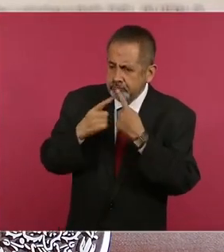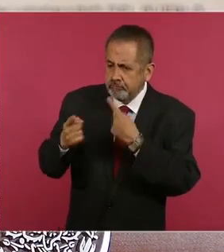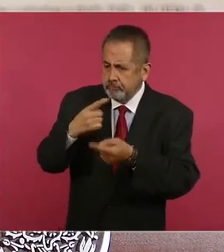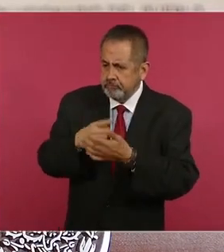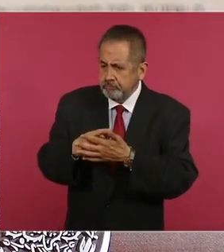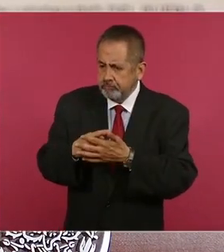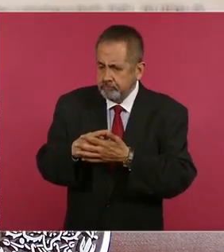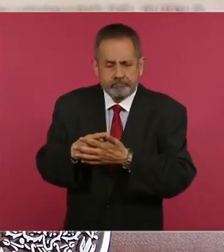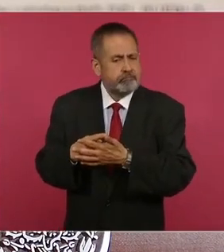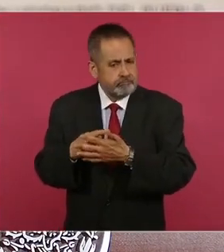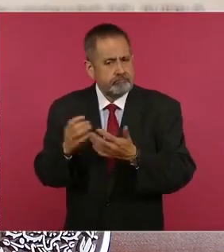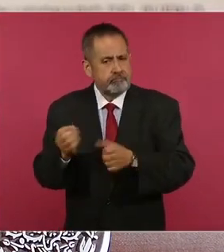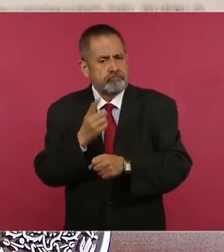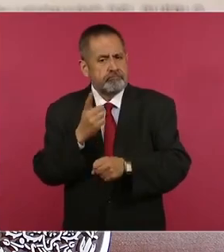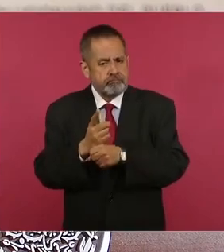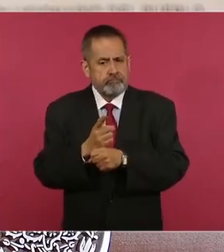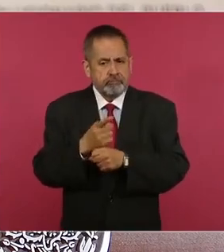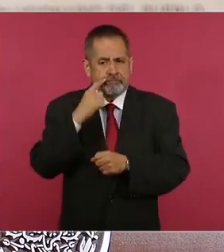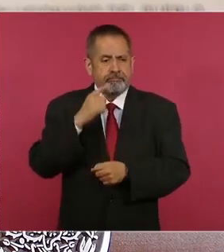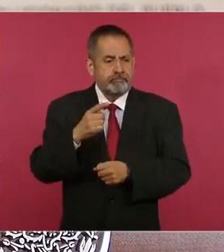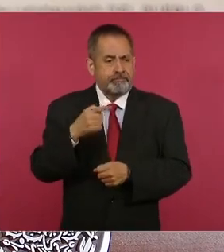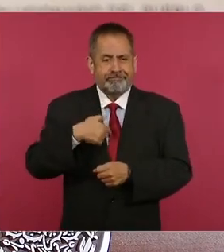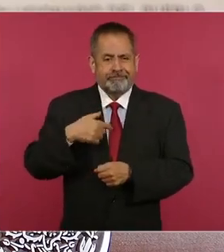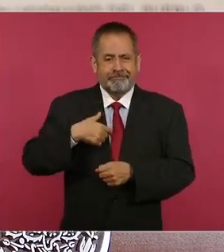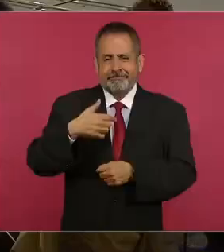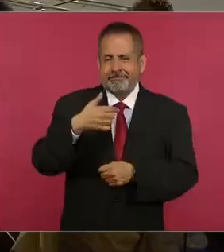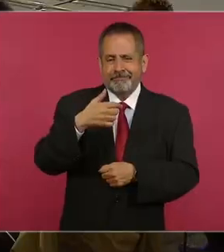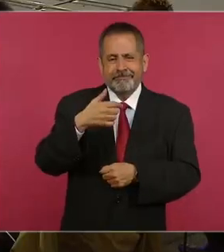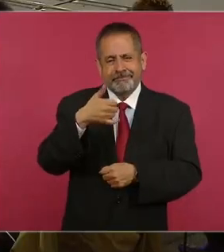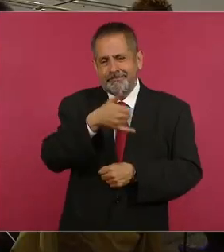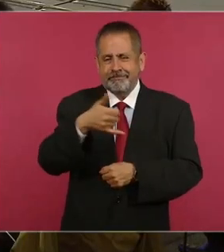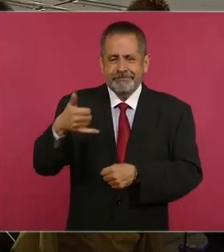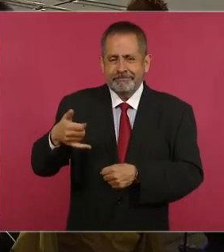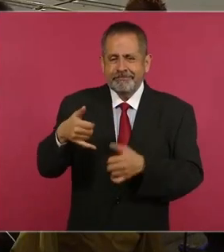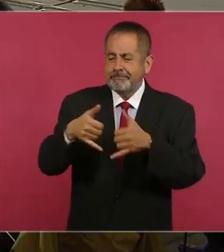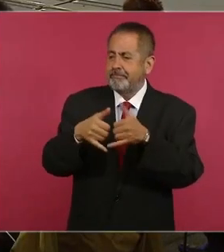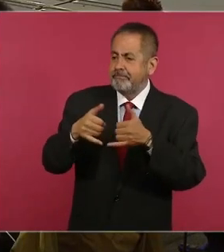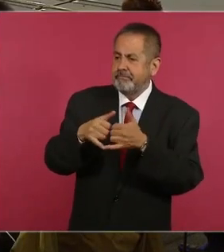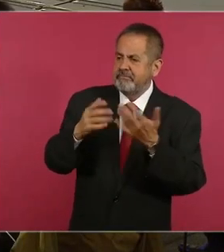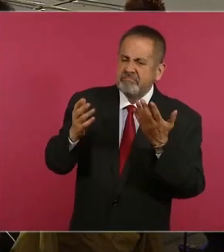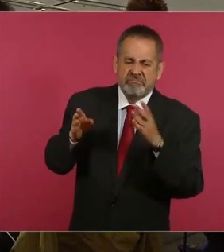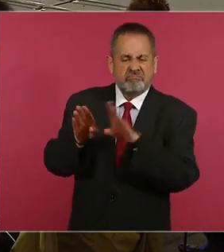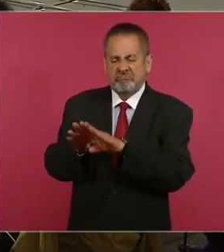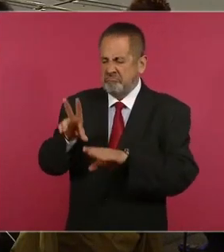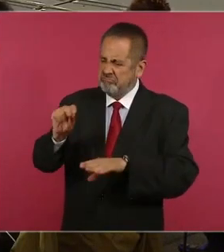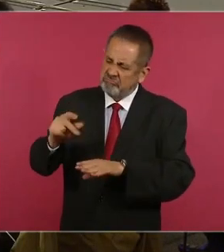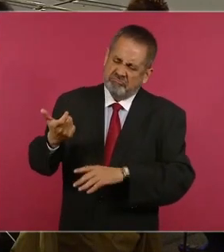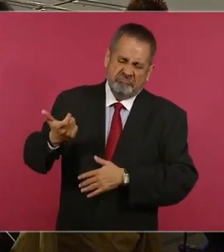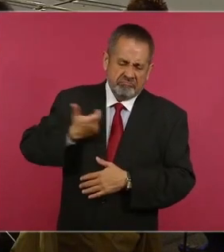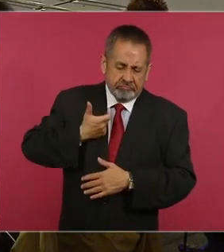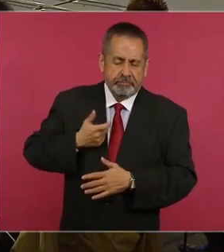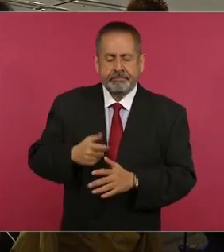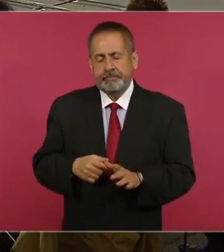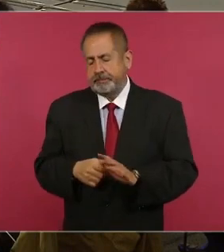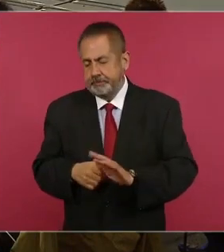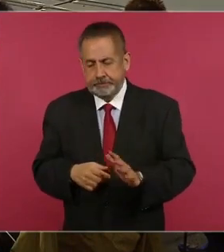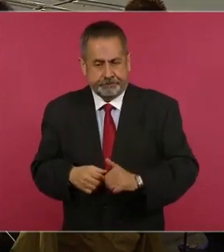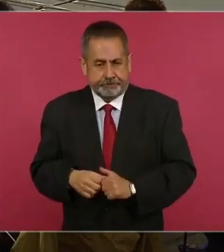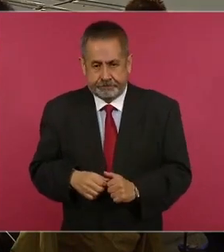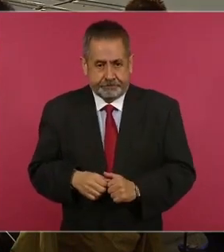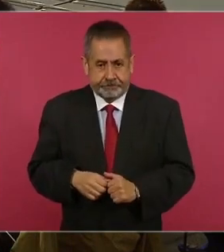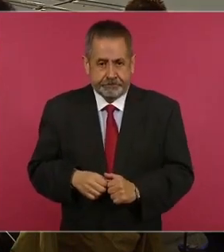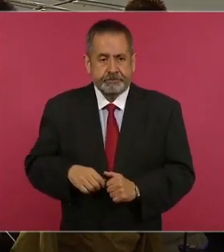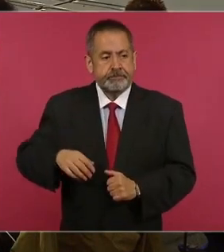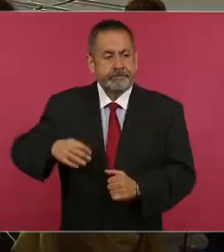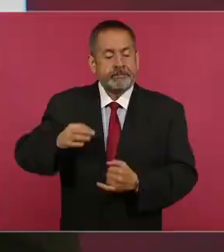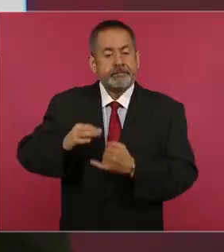oportunidad de hacerlo y que el Infonavit no cierre las puertas. Eso fue uno de los mandatos del presidente. Y finalmente, y referente al caso